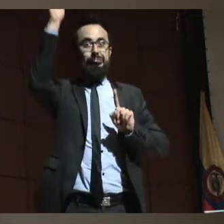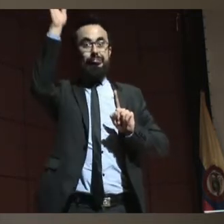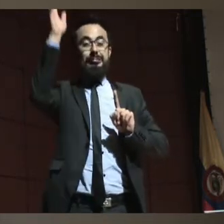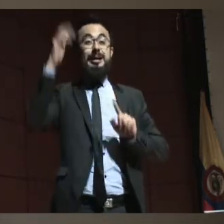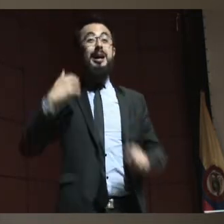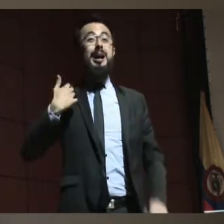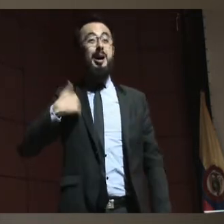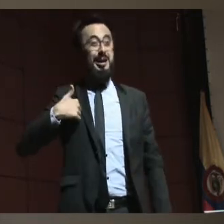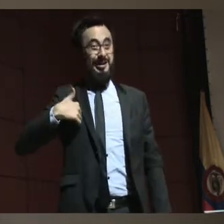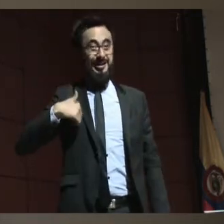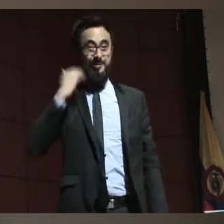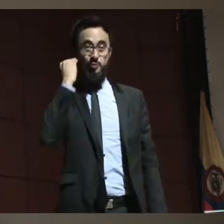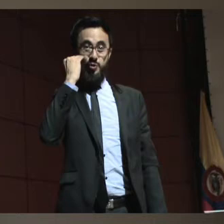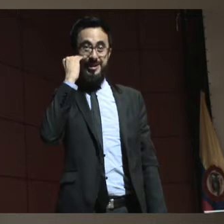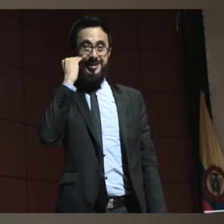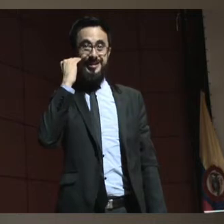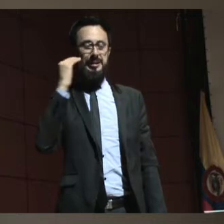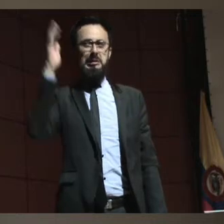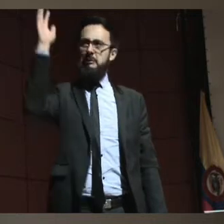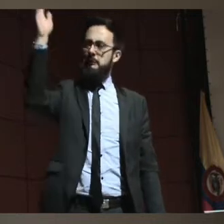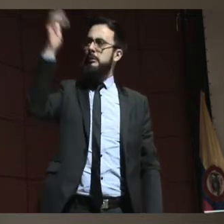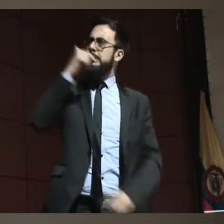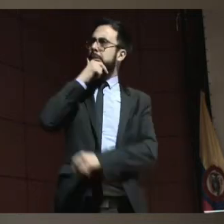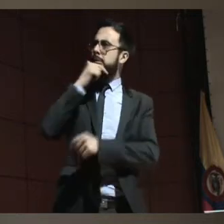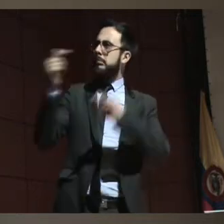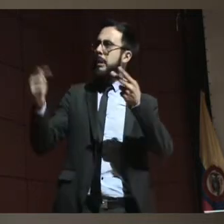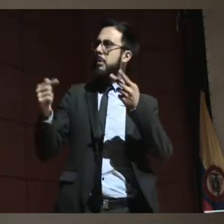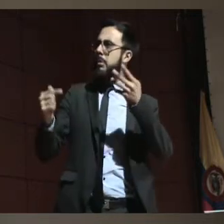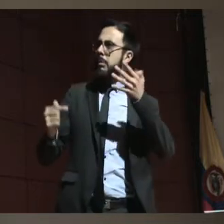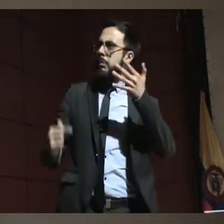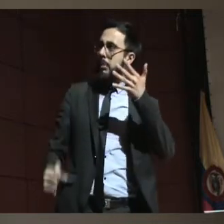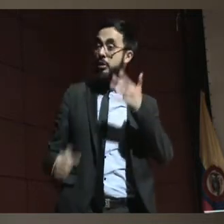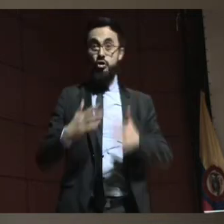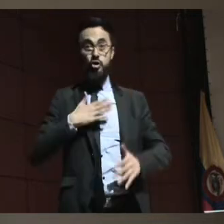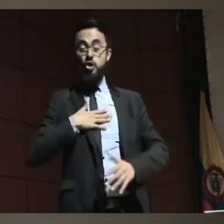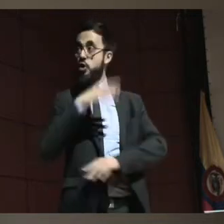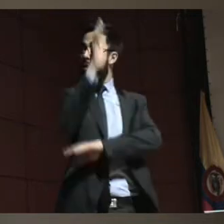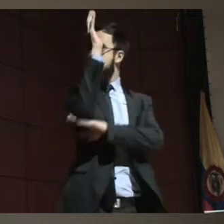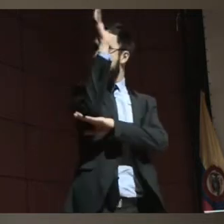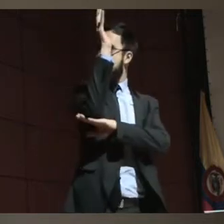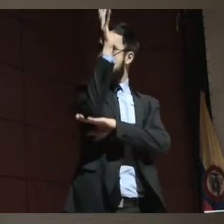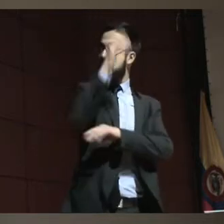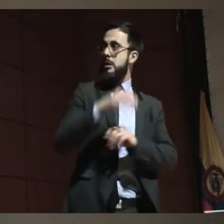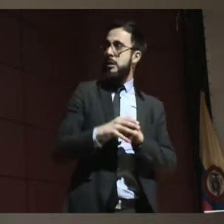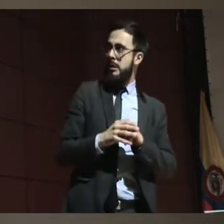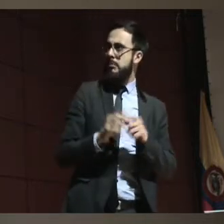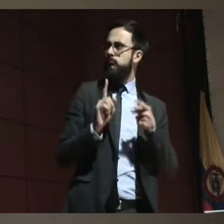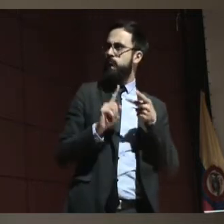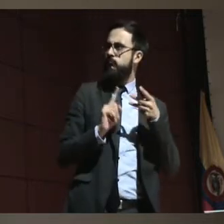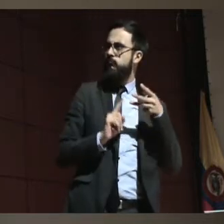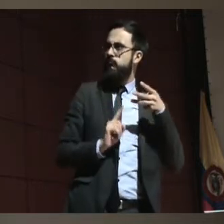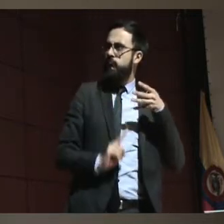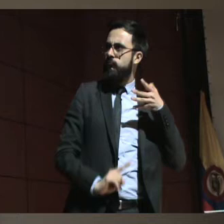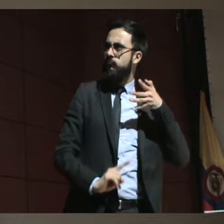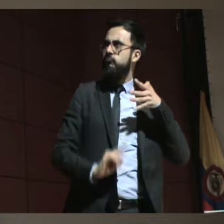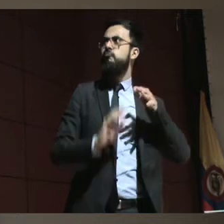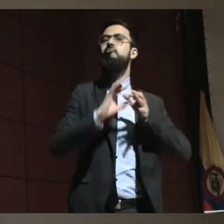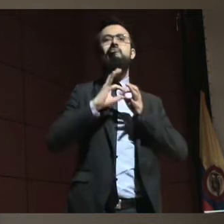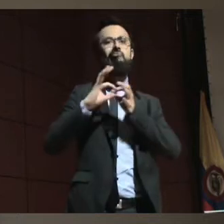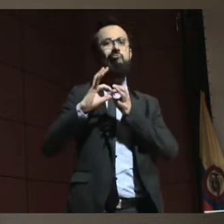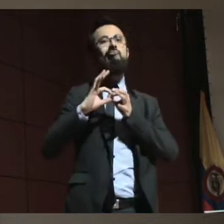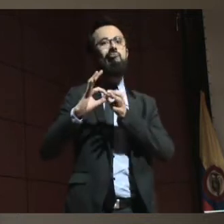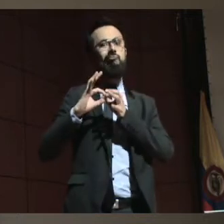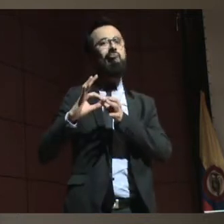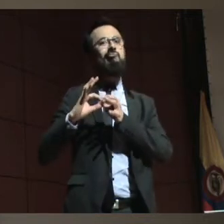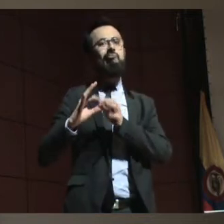creo que muchas de las cosas que nosotros vamos a decir están de la